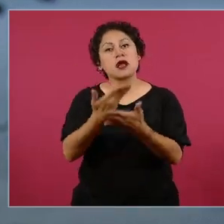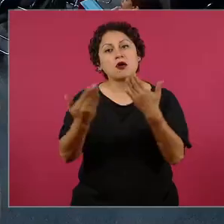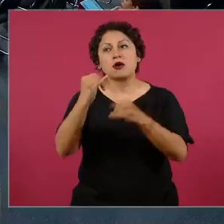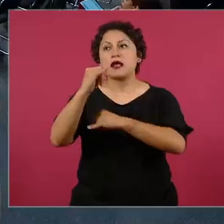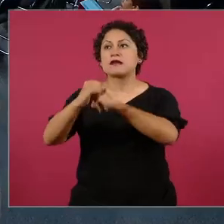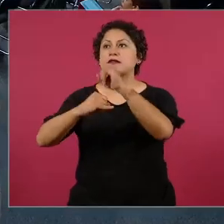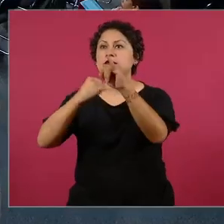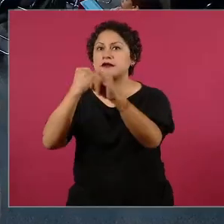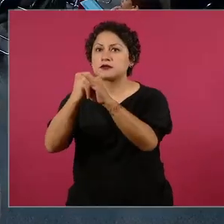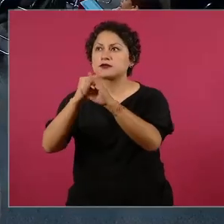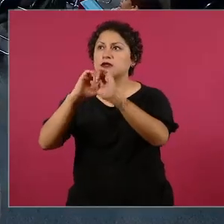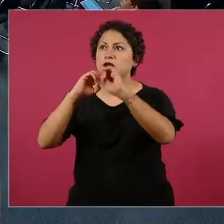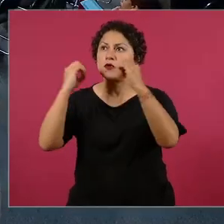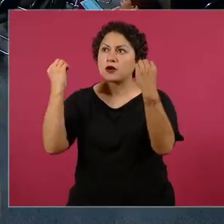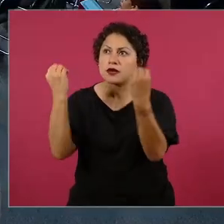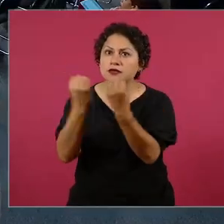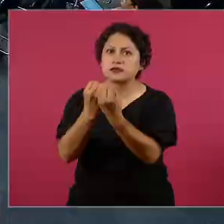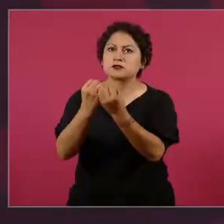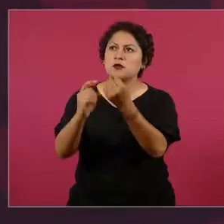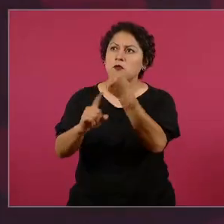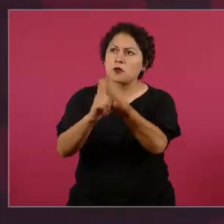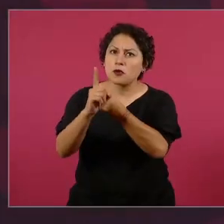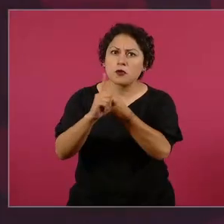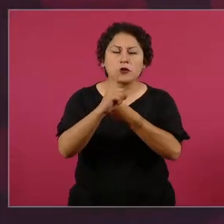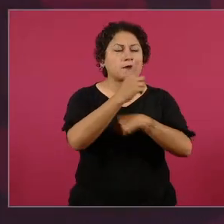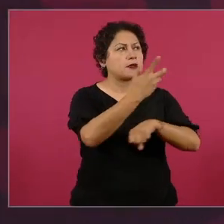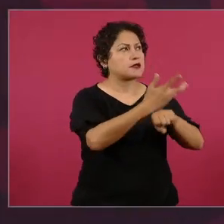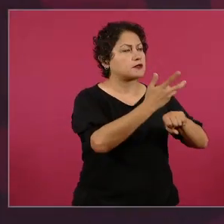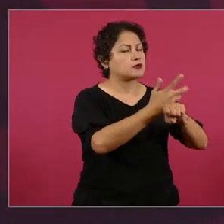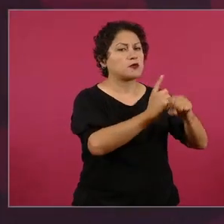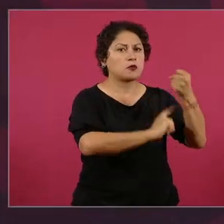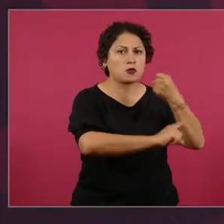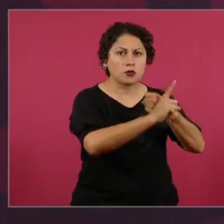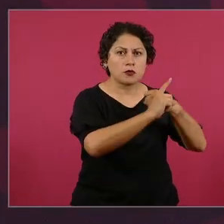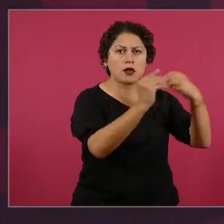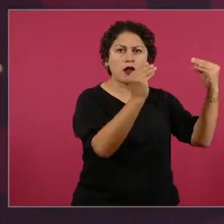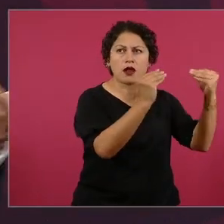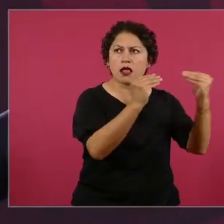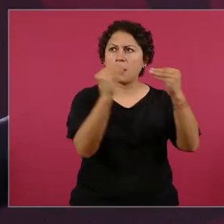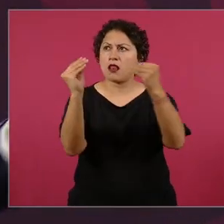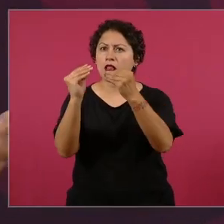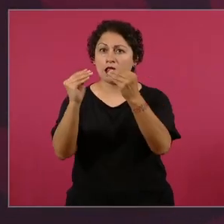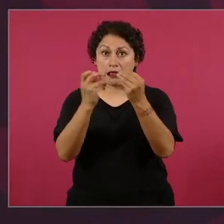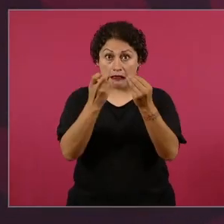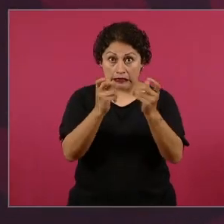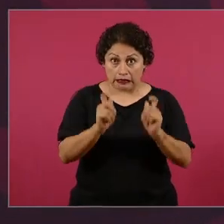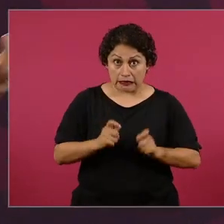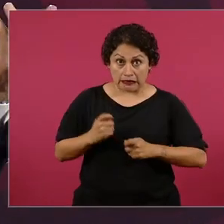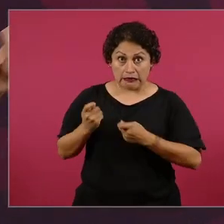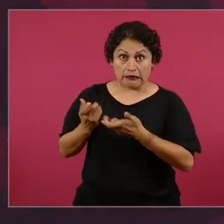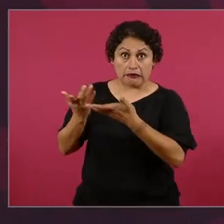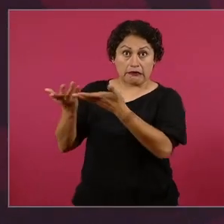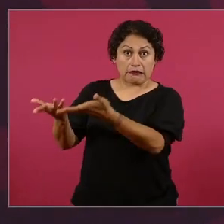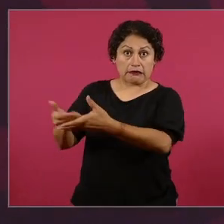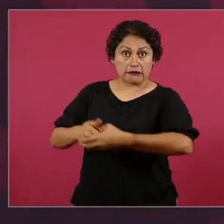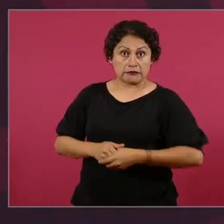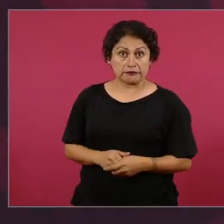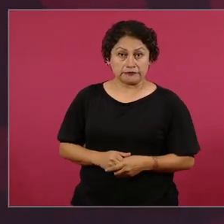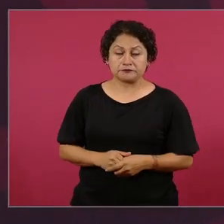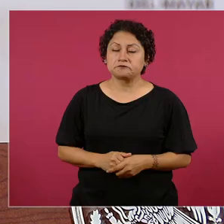yo pienso que no y además están en su derecho en una democracia todos tenemos